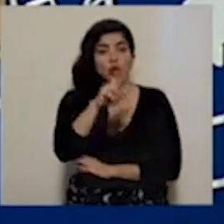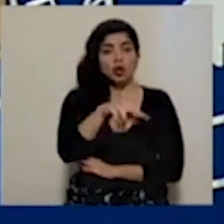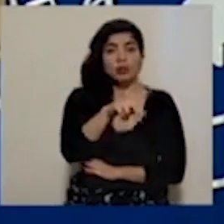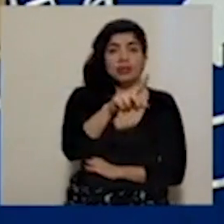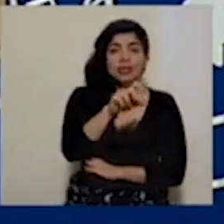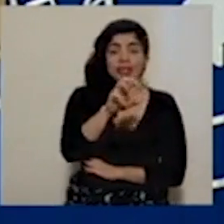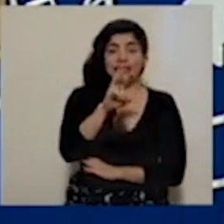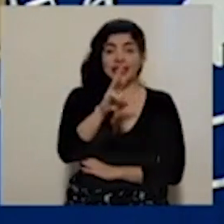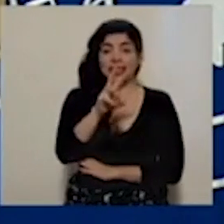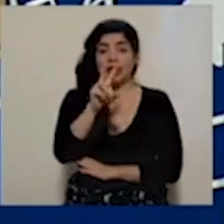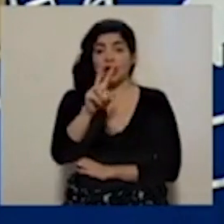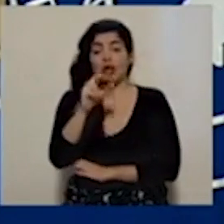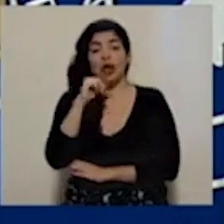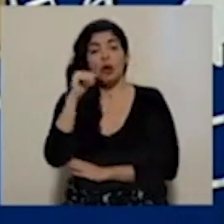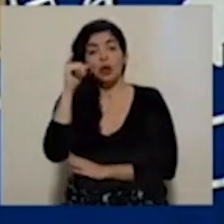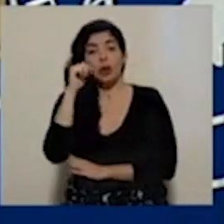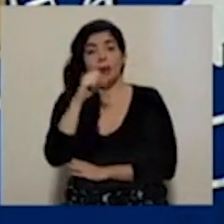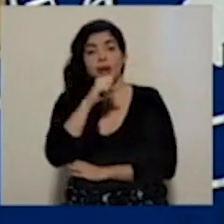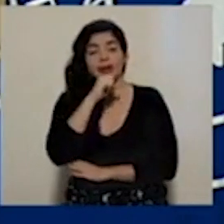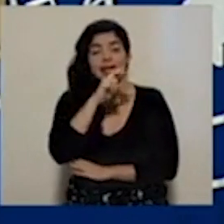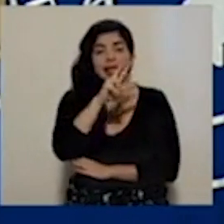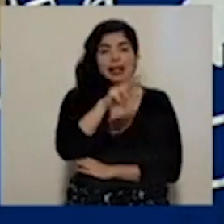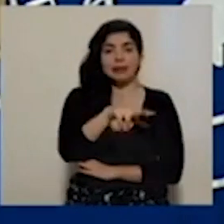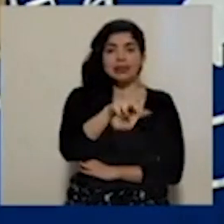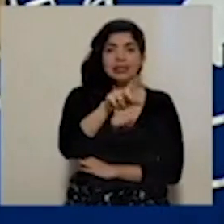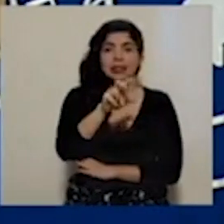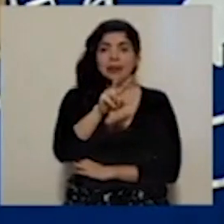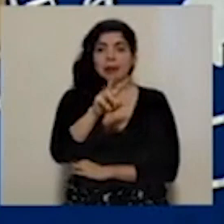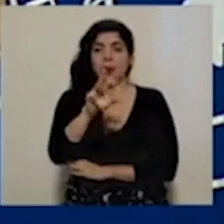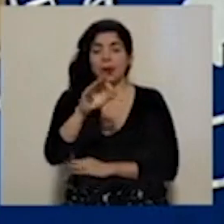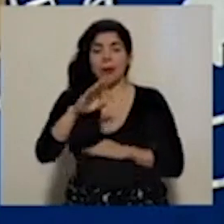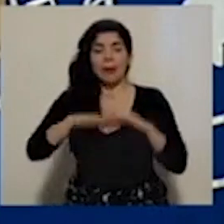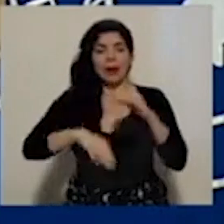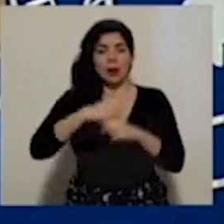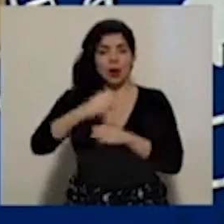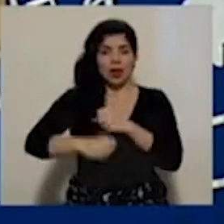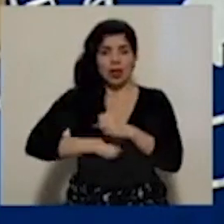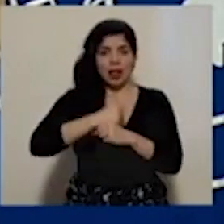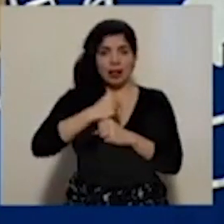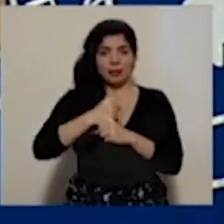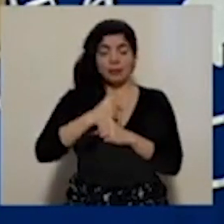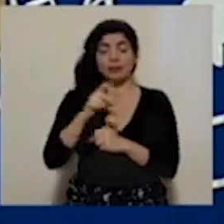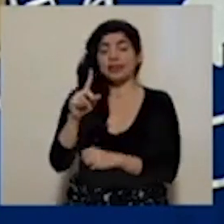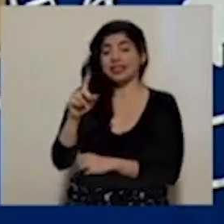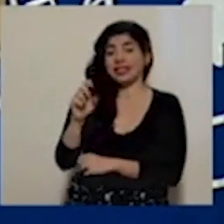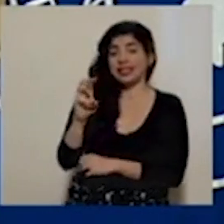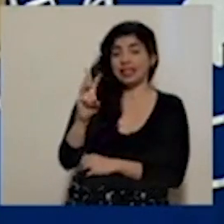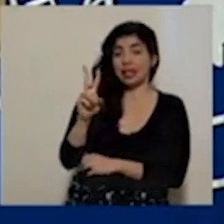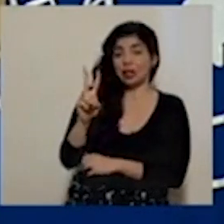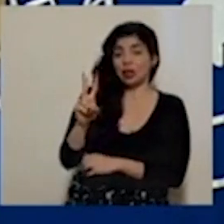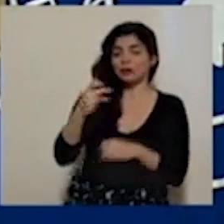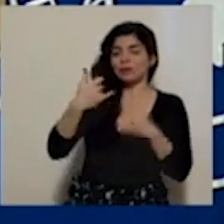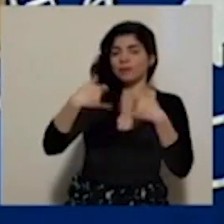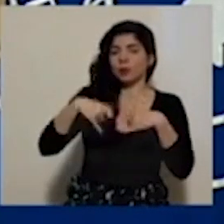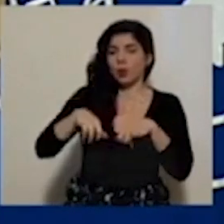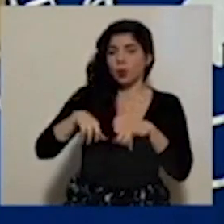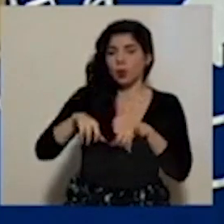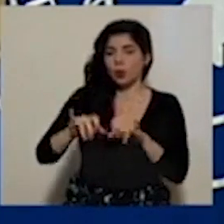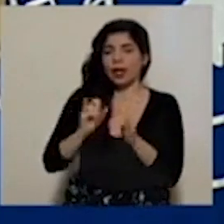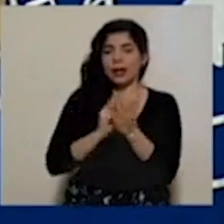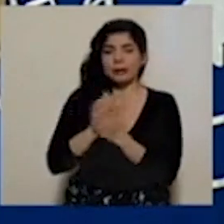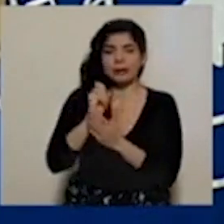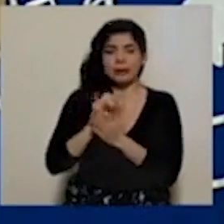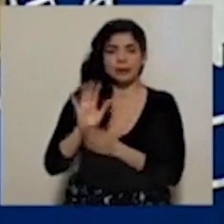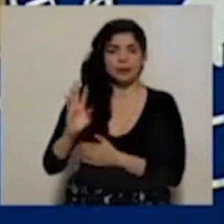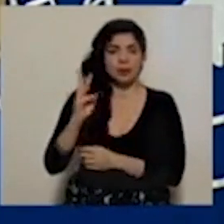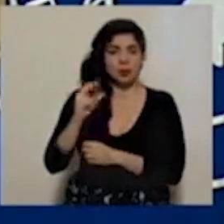2.162 adultos mayores y 3.129 menores de edad y 162 que se encuentran aún en